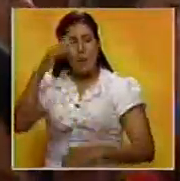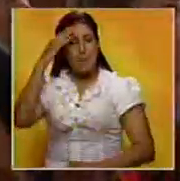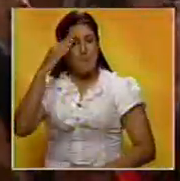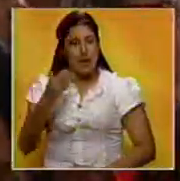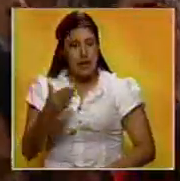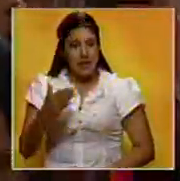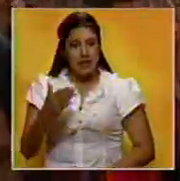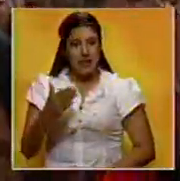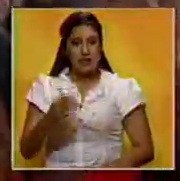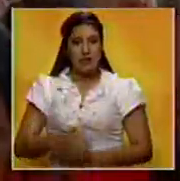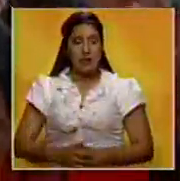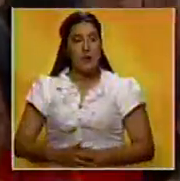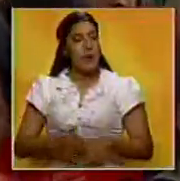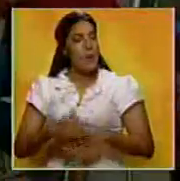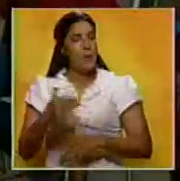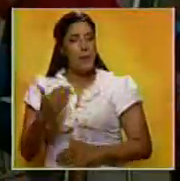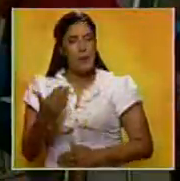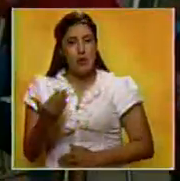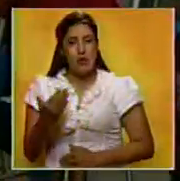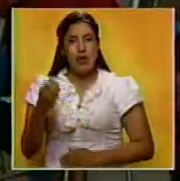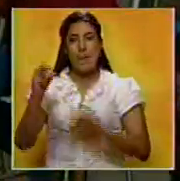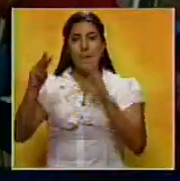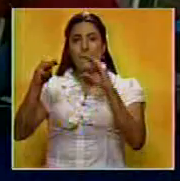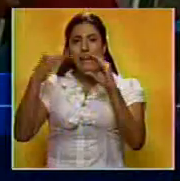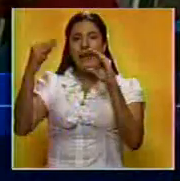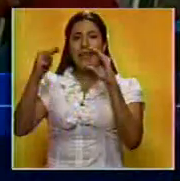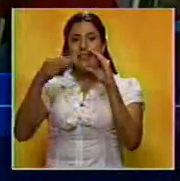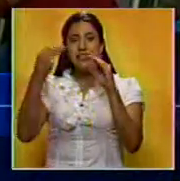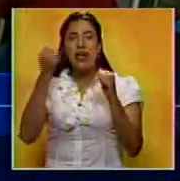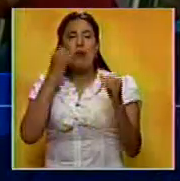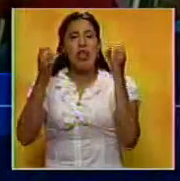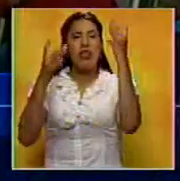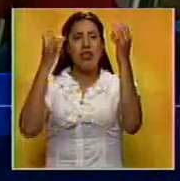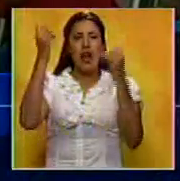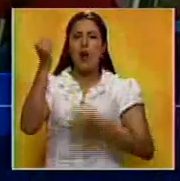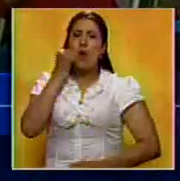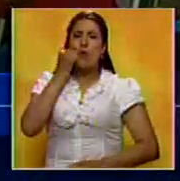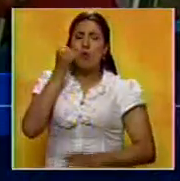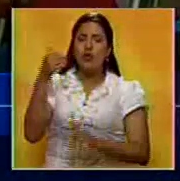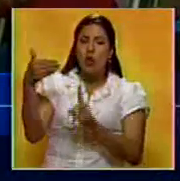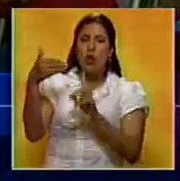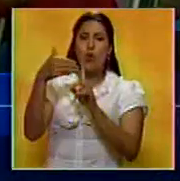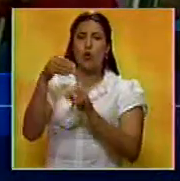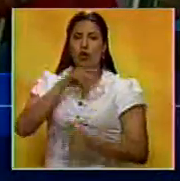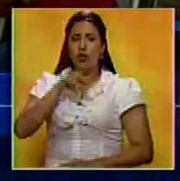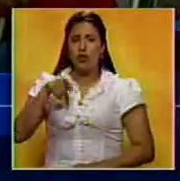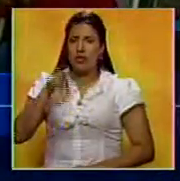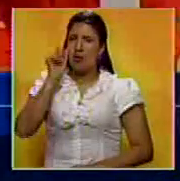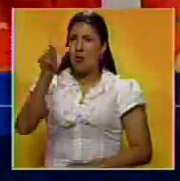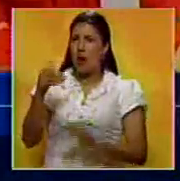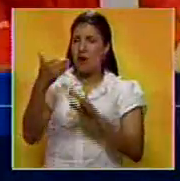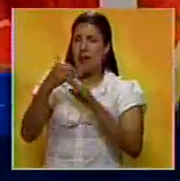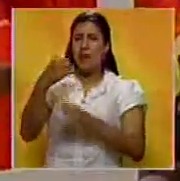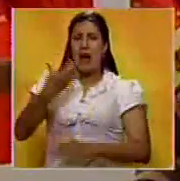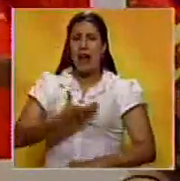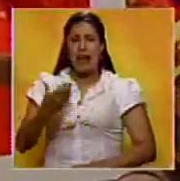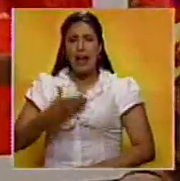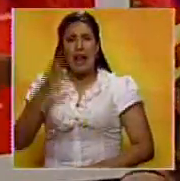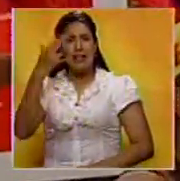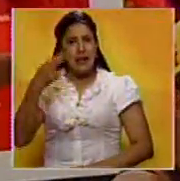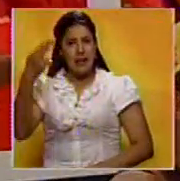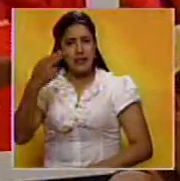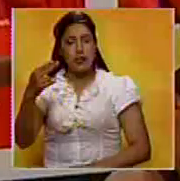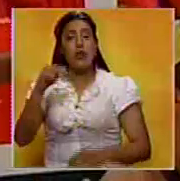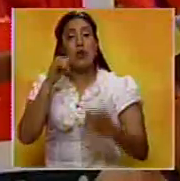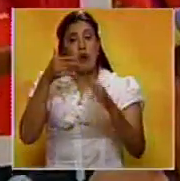militarmente por mensajes aventureros y criminales como el de este alcalde. En